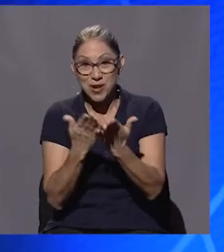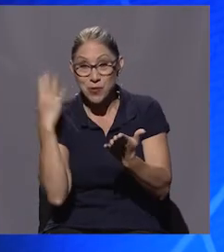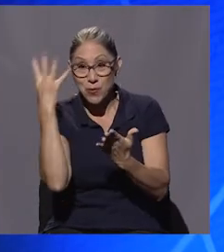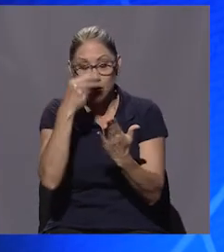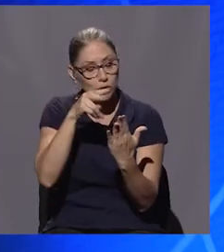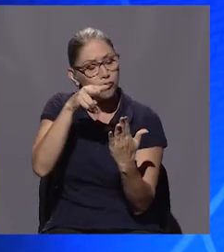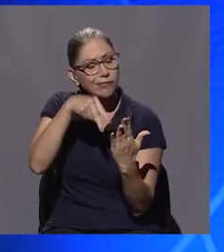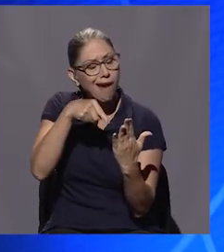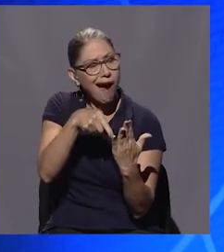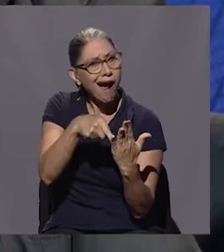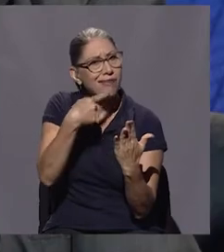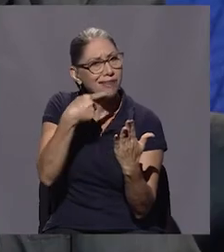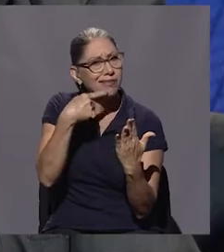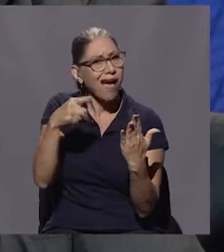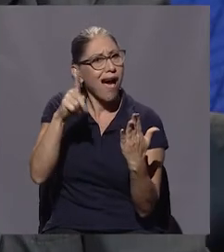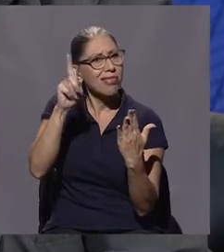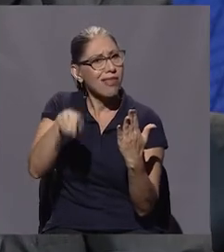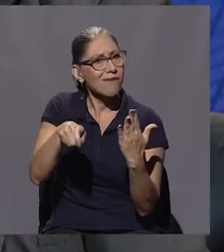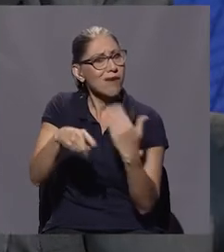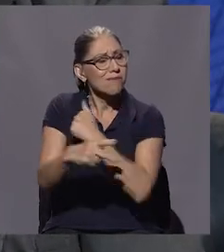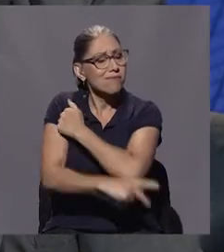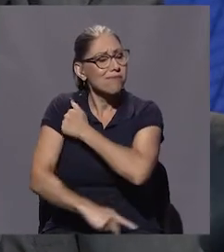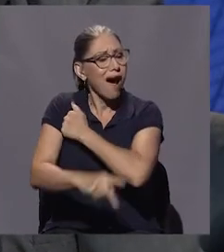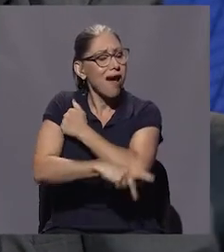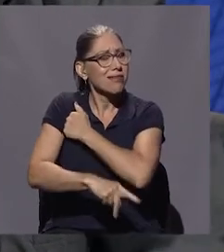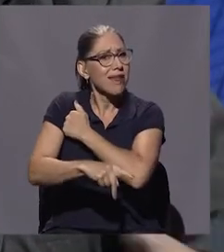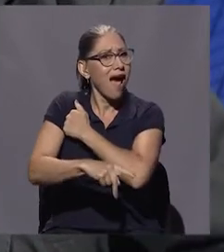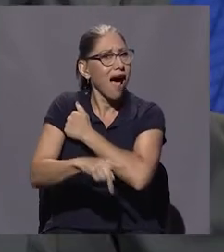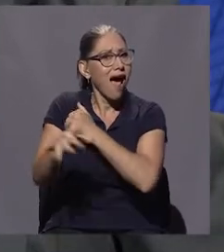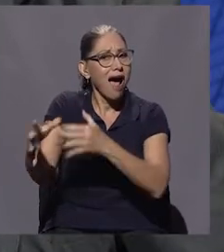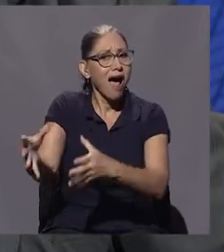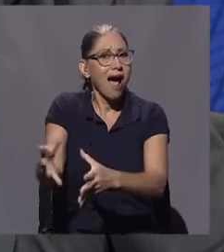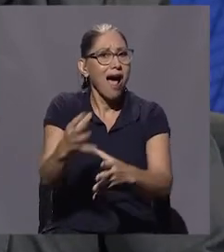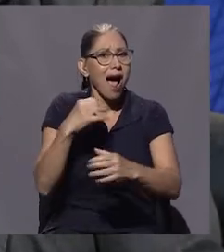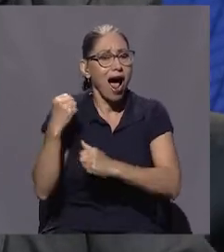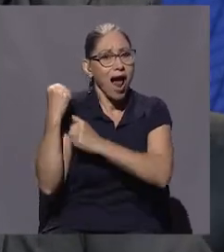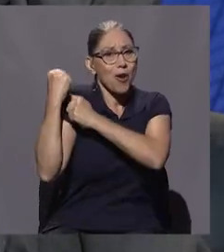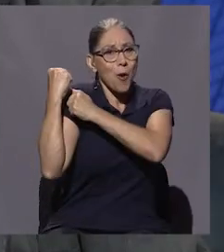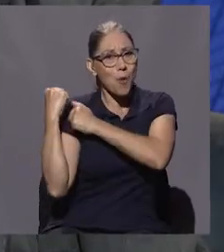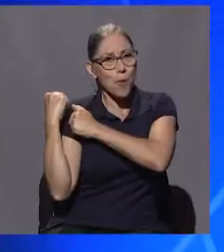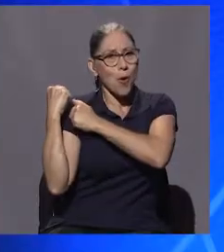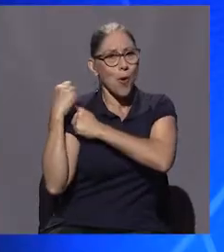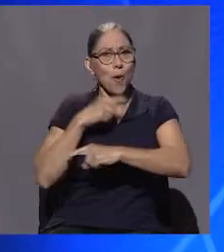la patria al hombro. Yo digo que aquí lo entendieron mal y se le echaron al bolsillo.